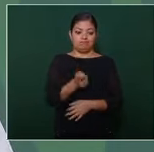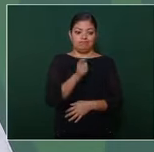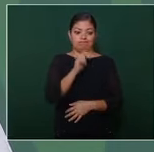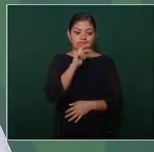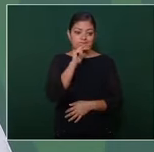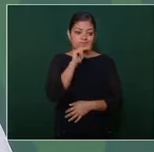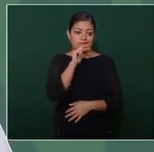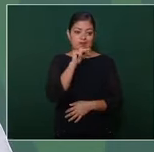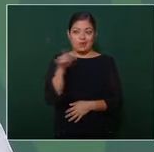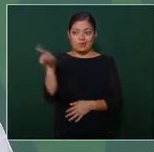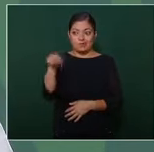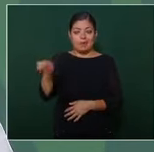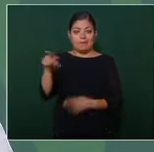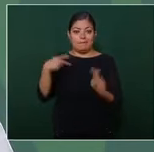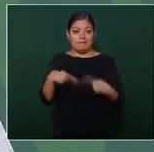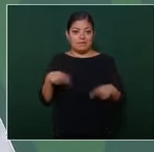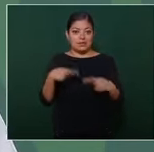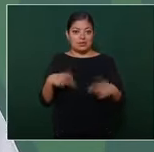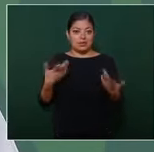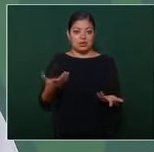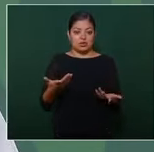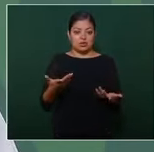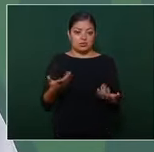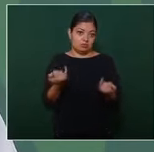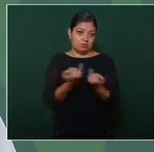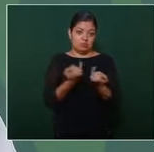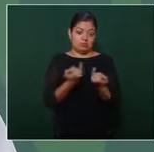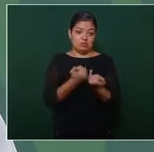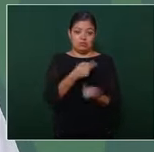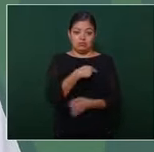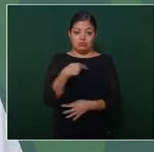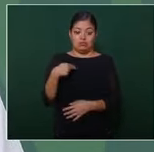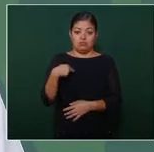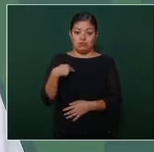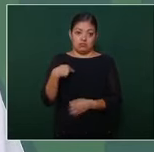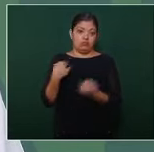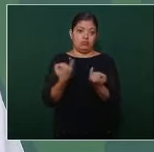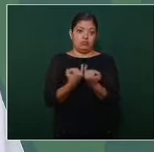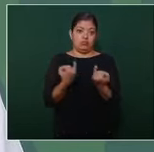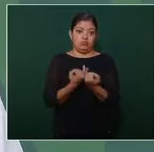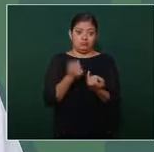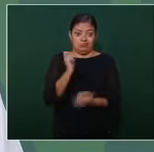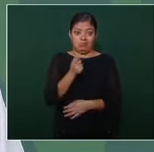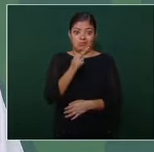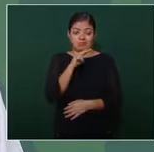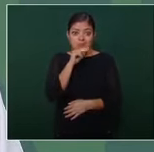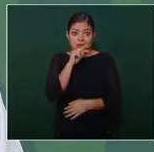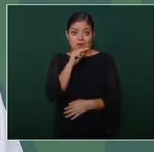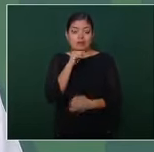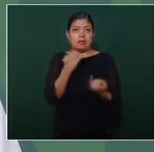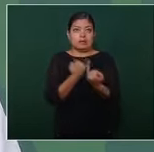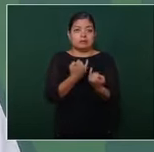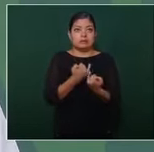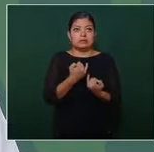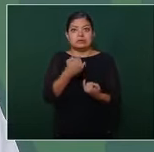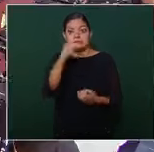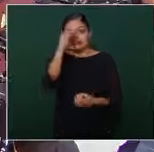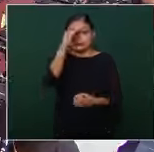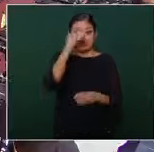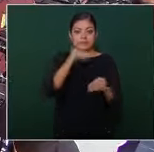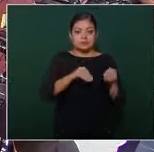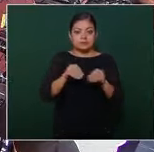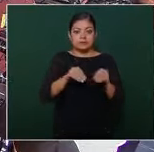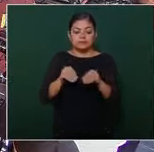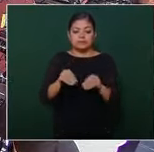a la gente y a nosotros también nos preocupa y nos ocupa aún así